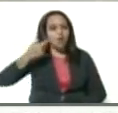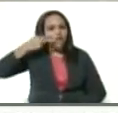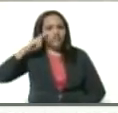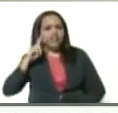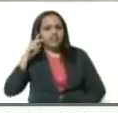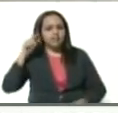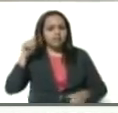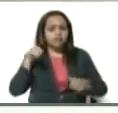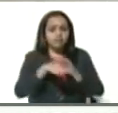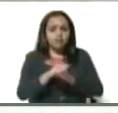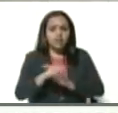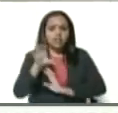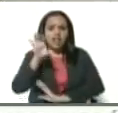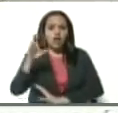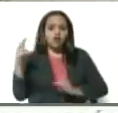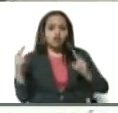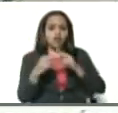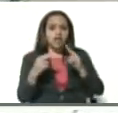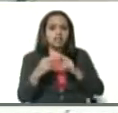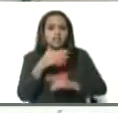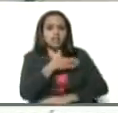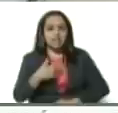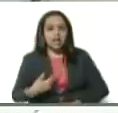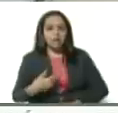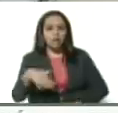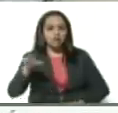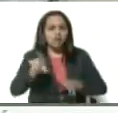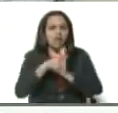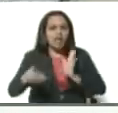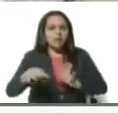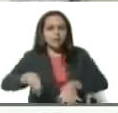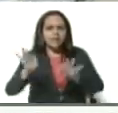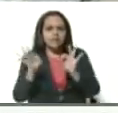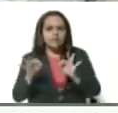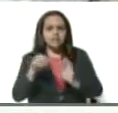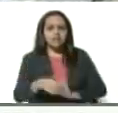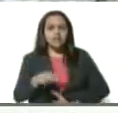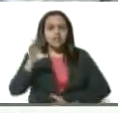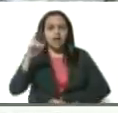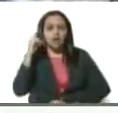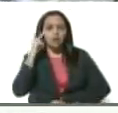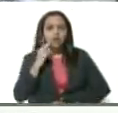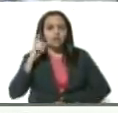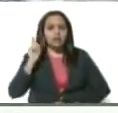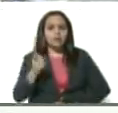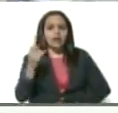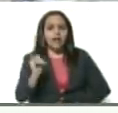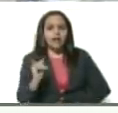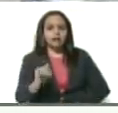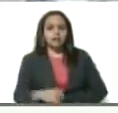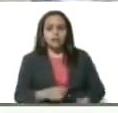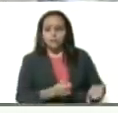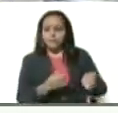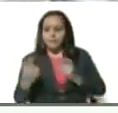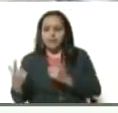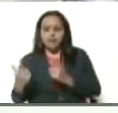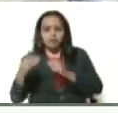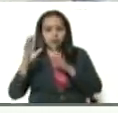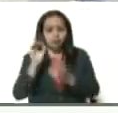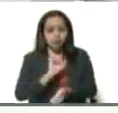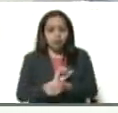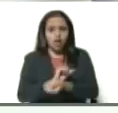Táchira. Nosotros hemos pedido jurisdicción especial en el estado Bolívar para que su sitio de reclusión sea el Dorado,